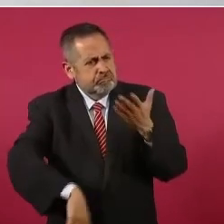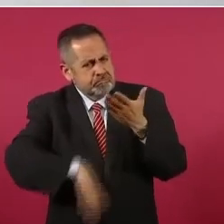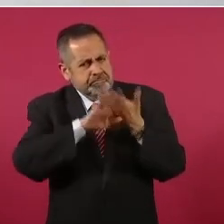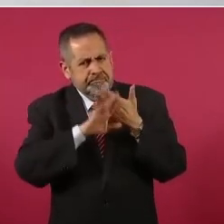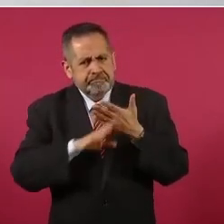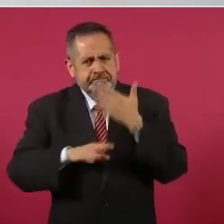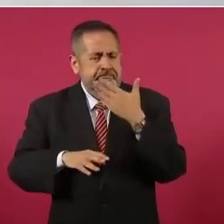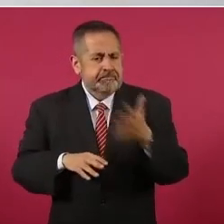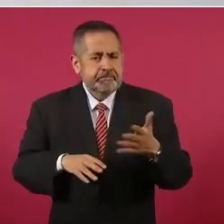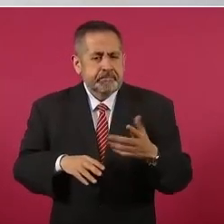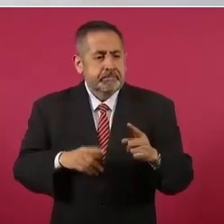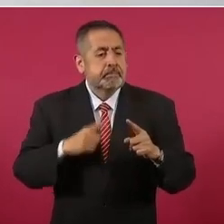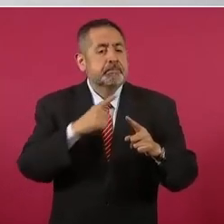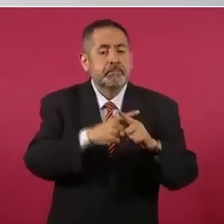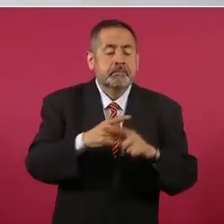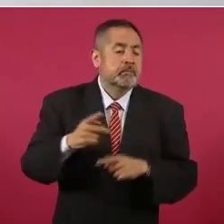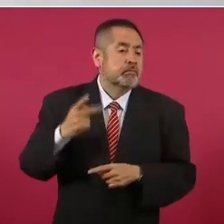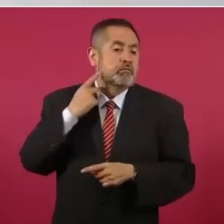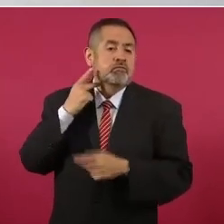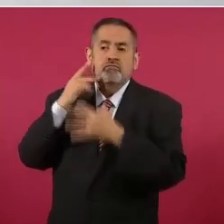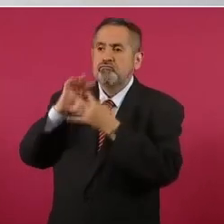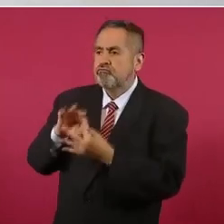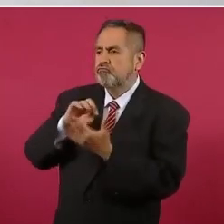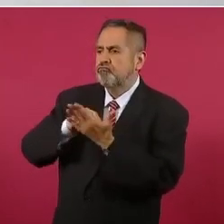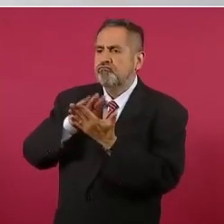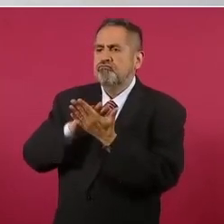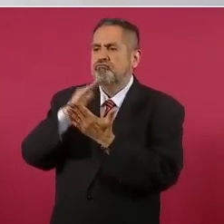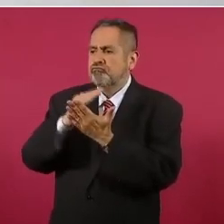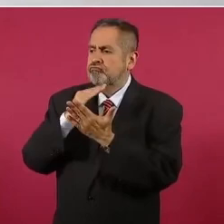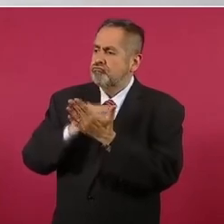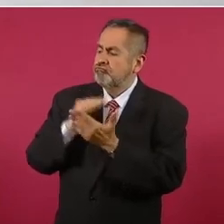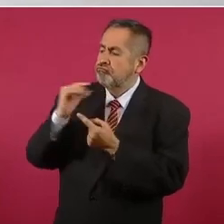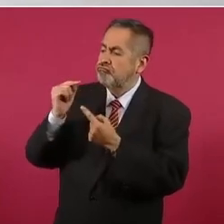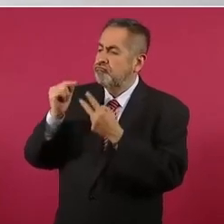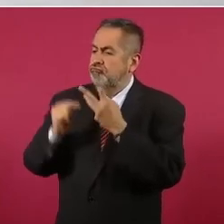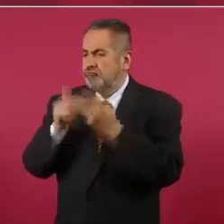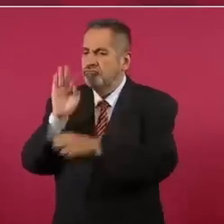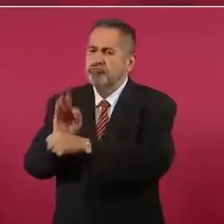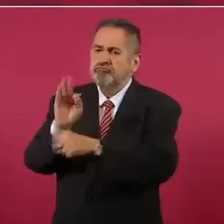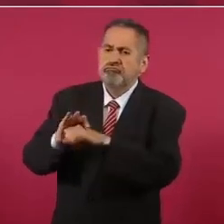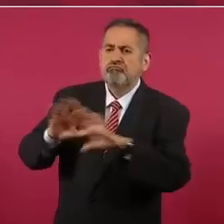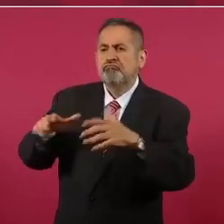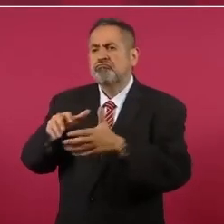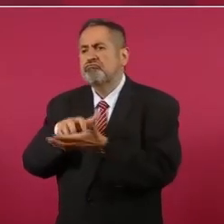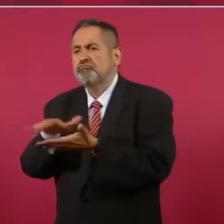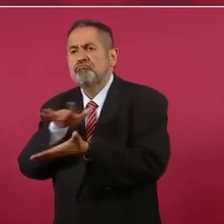por la política que estamos llevando a cabo en favor del pueblo.